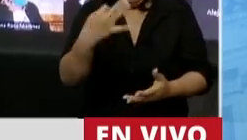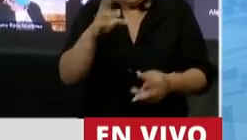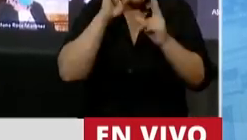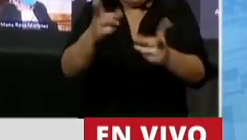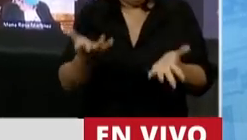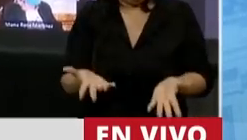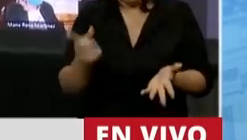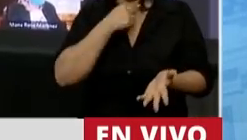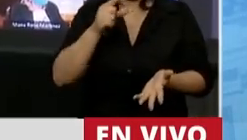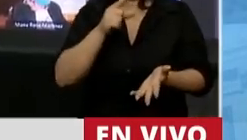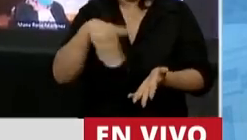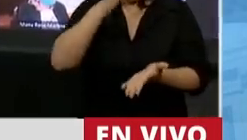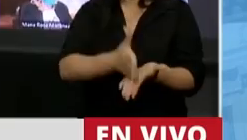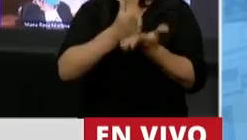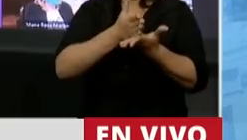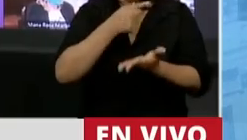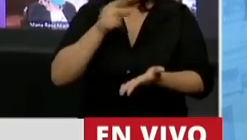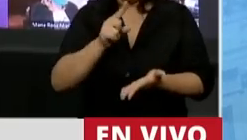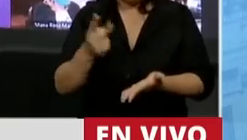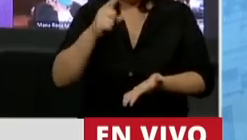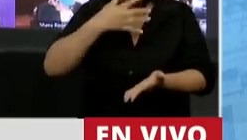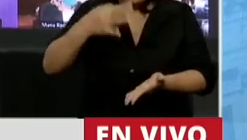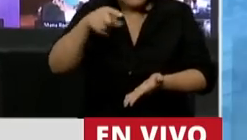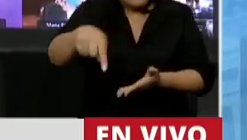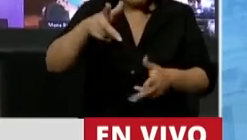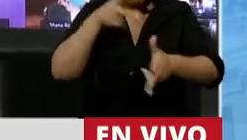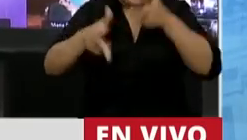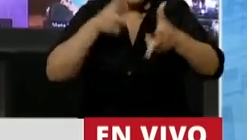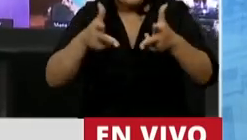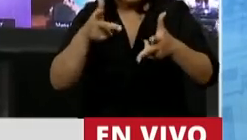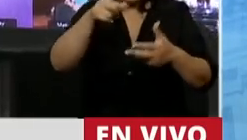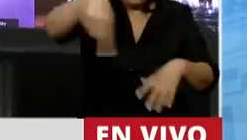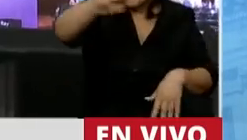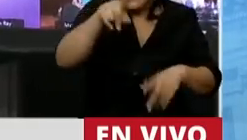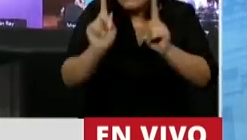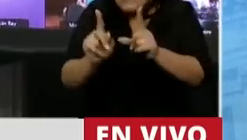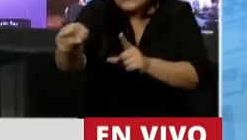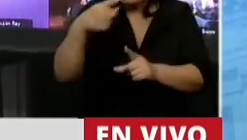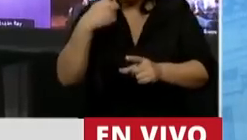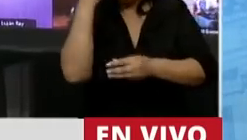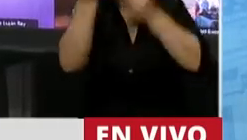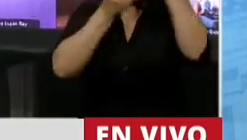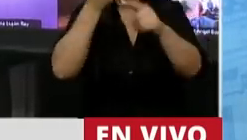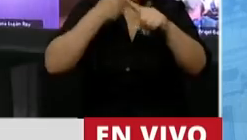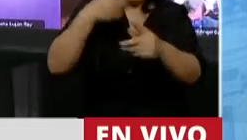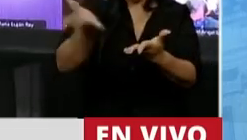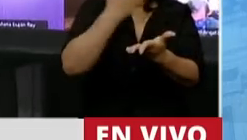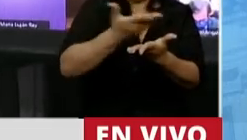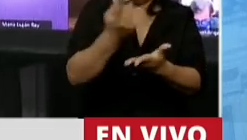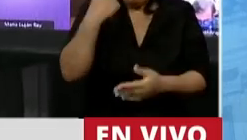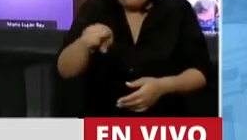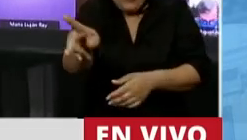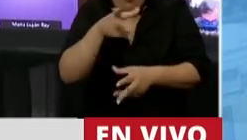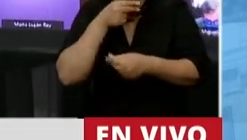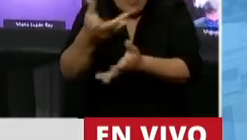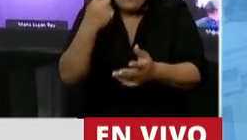No quiero ser más duro que esto, pero la verdad es que vengan a plantear ustedes que están preocupados por la producción. Cuando no